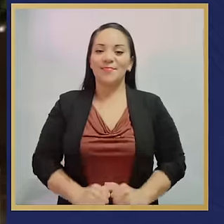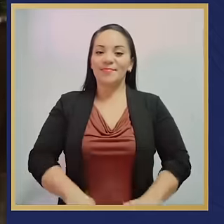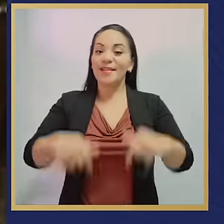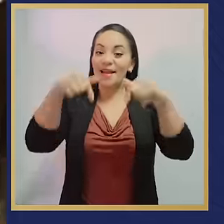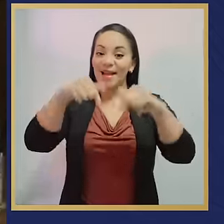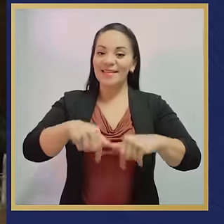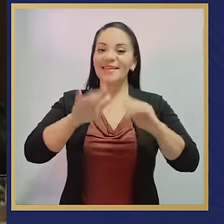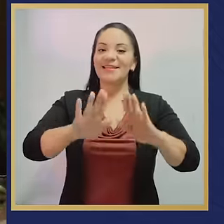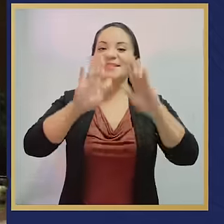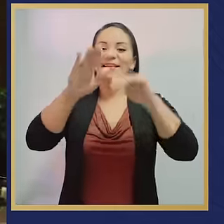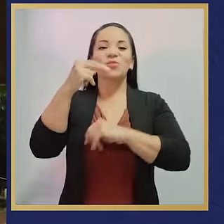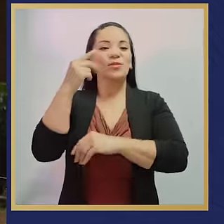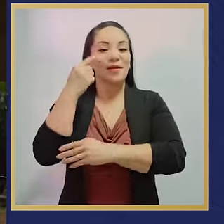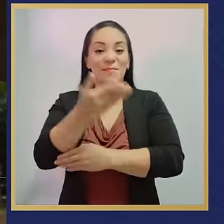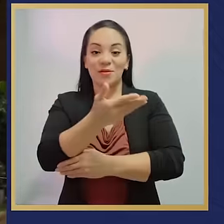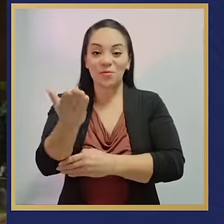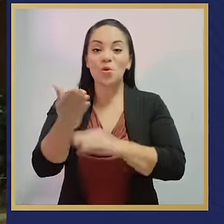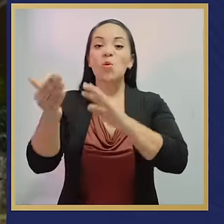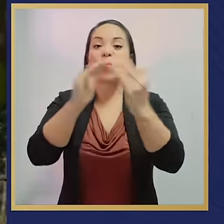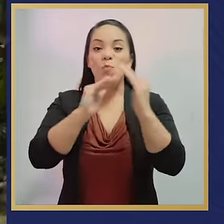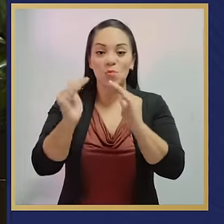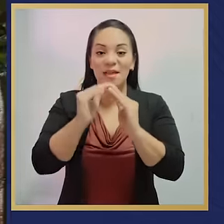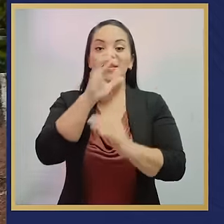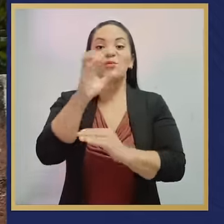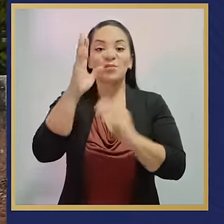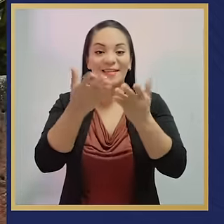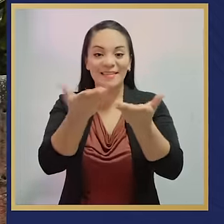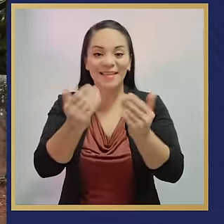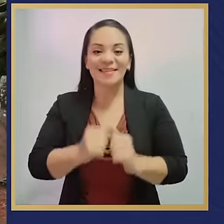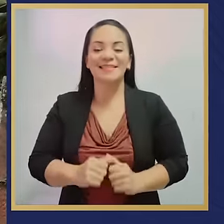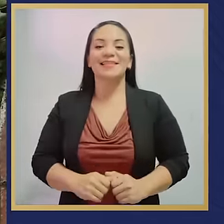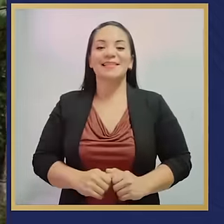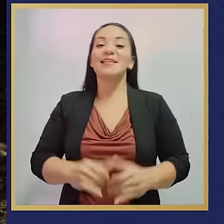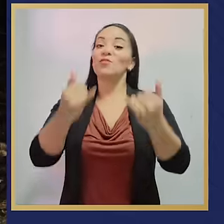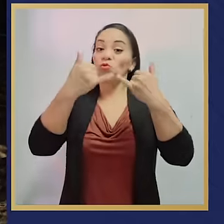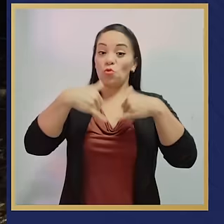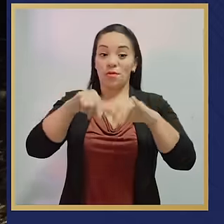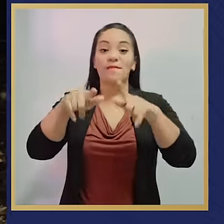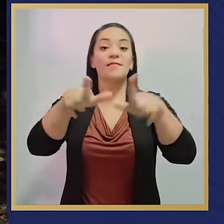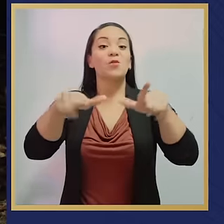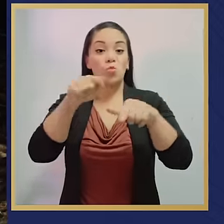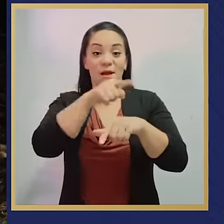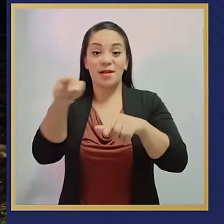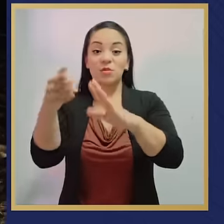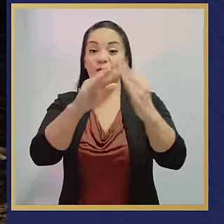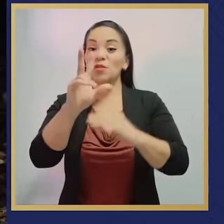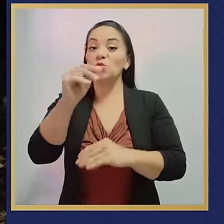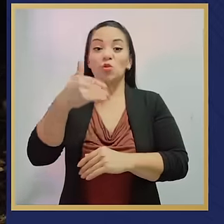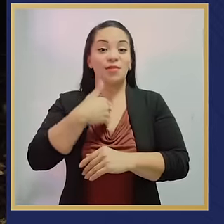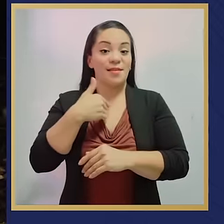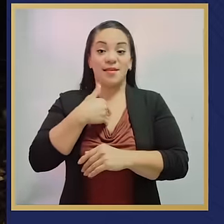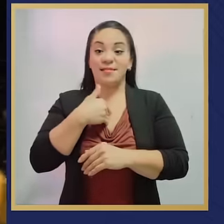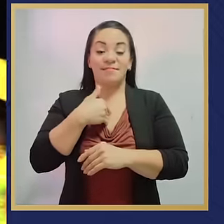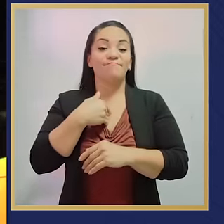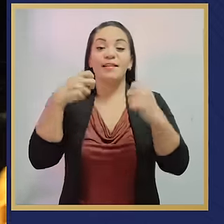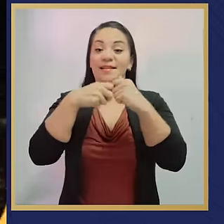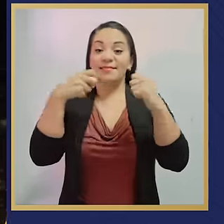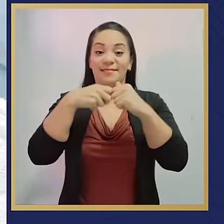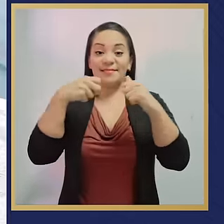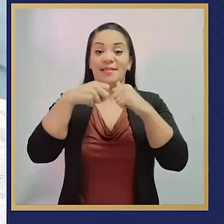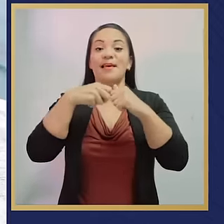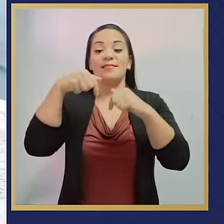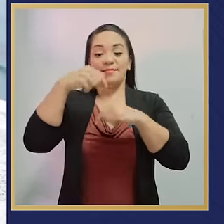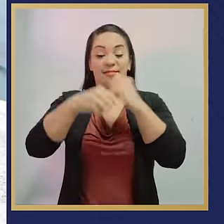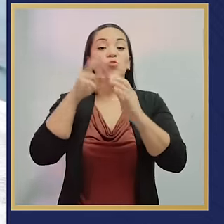Desde aquí tenemos una excelente noticia para las comunidades costarricenses que todavía en este año 2024 no